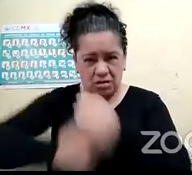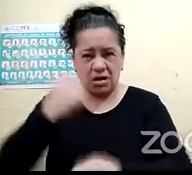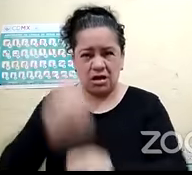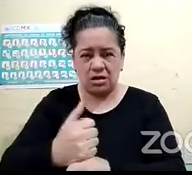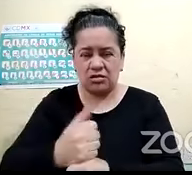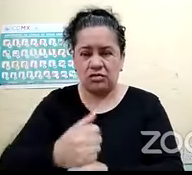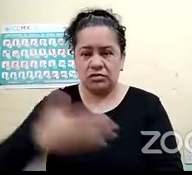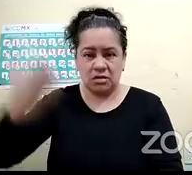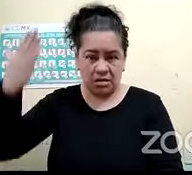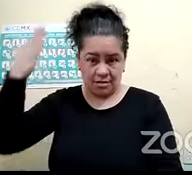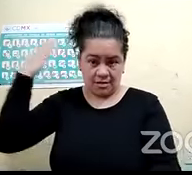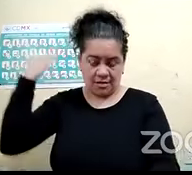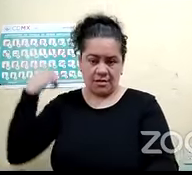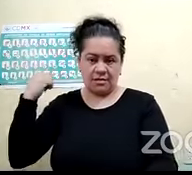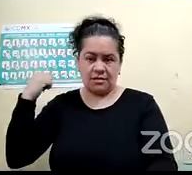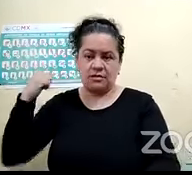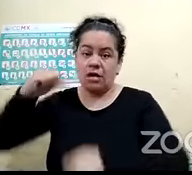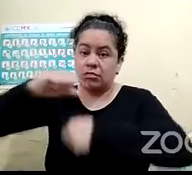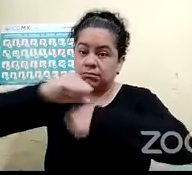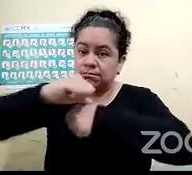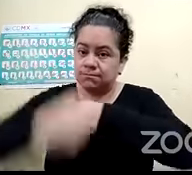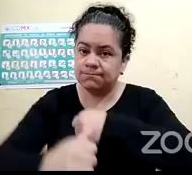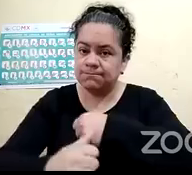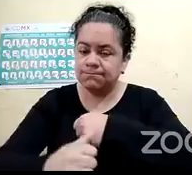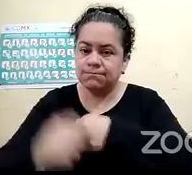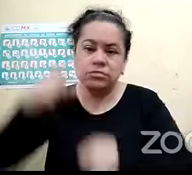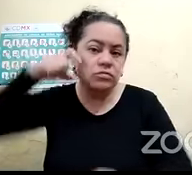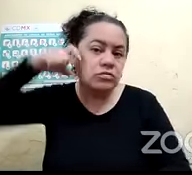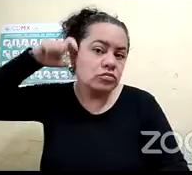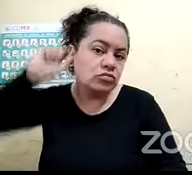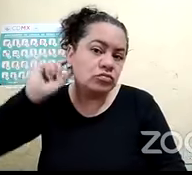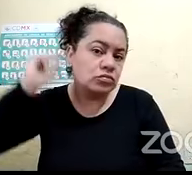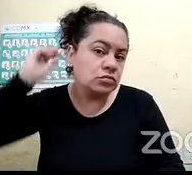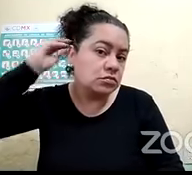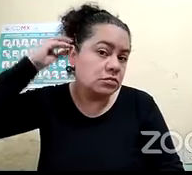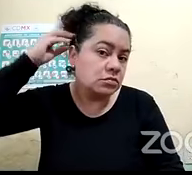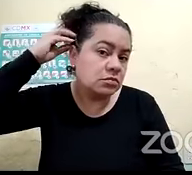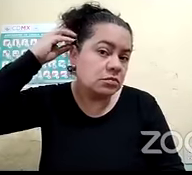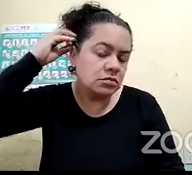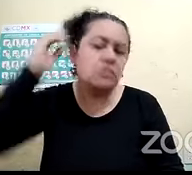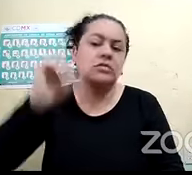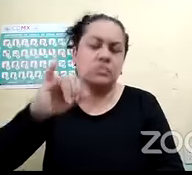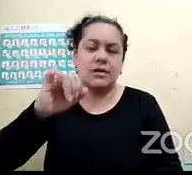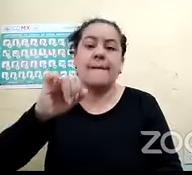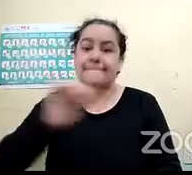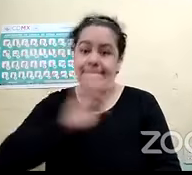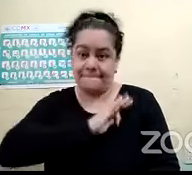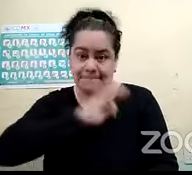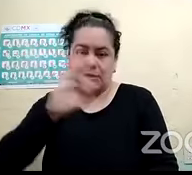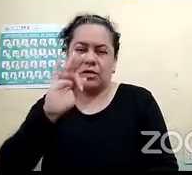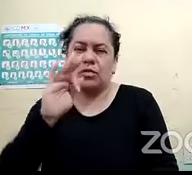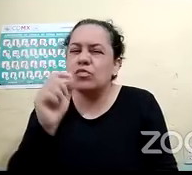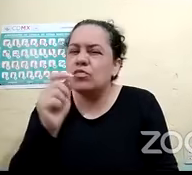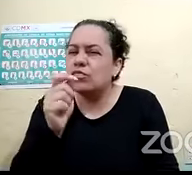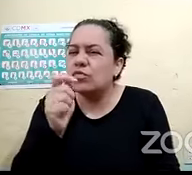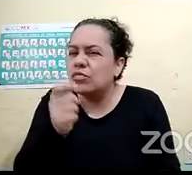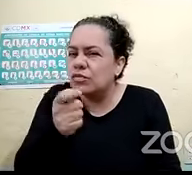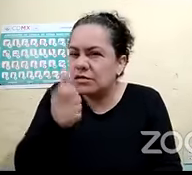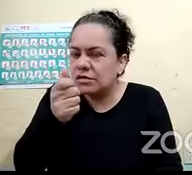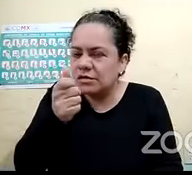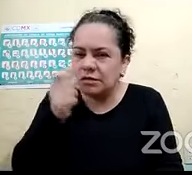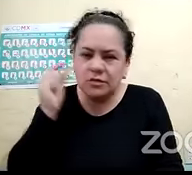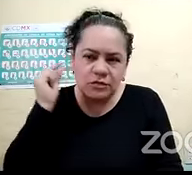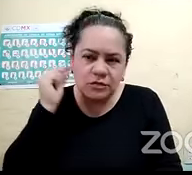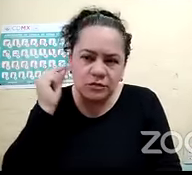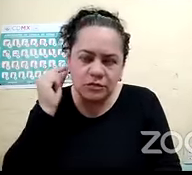cirugía de implante coclear. Y gracias a eso pude recuperar la audición en mi oído izquierdo, nada más. Y,